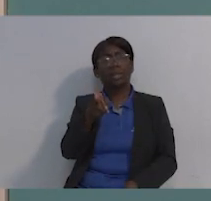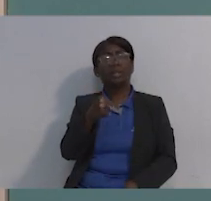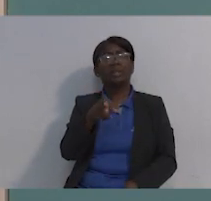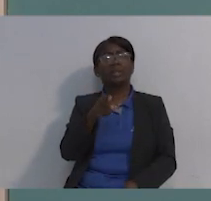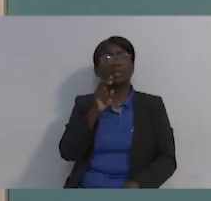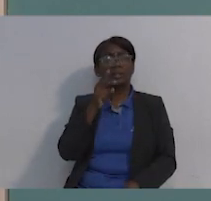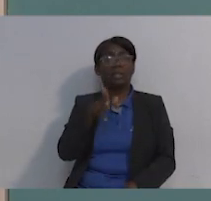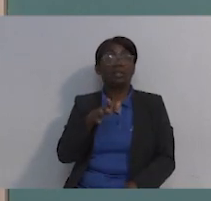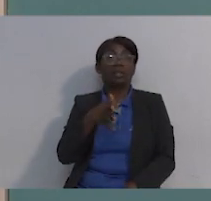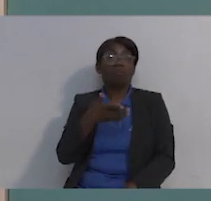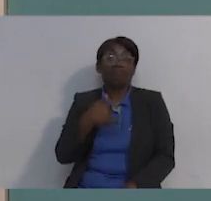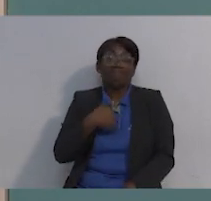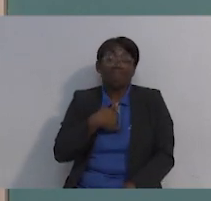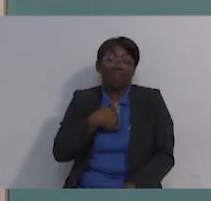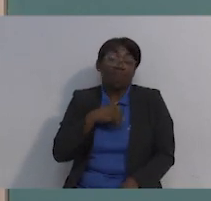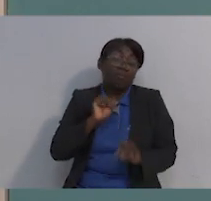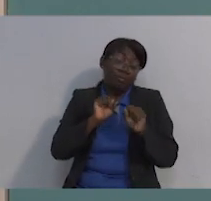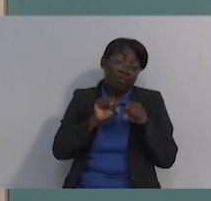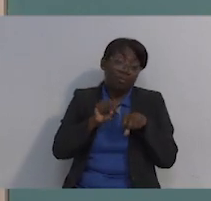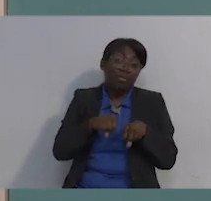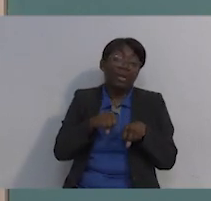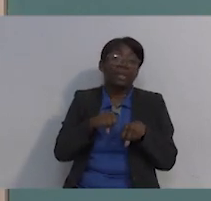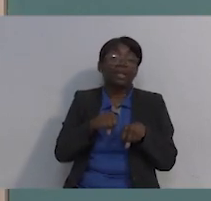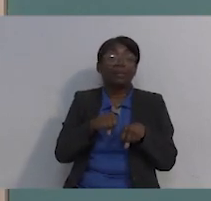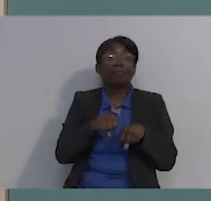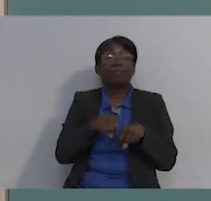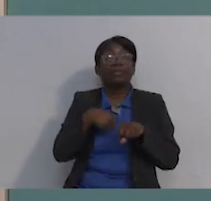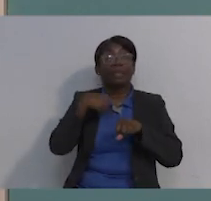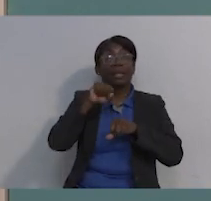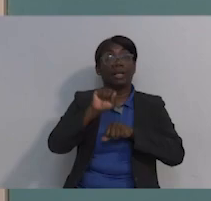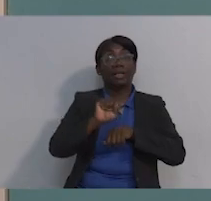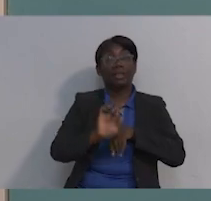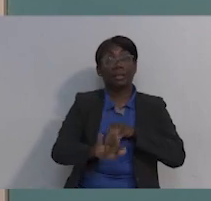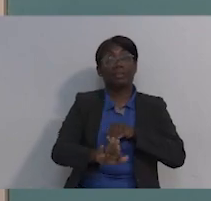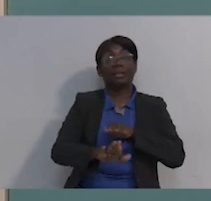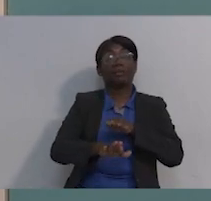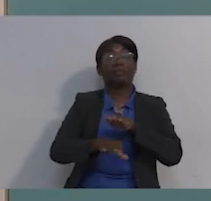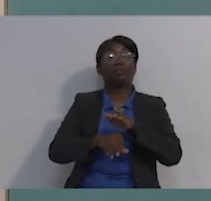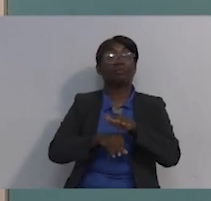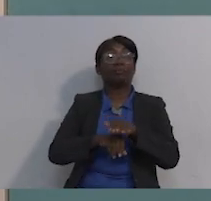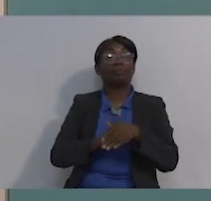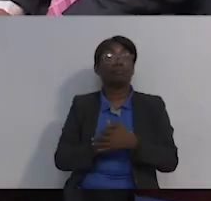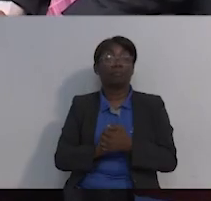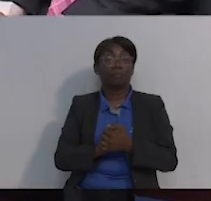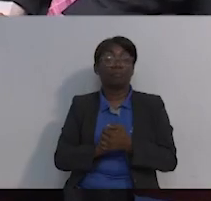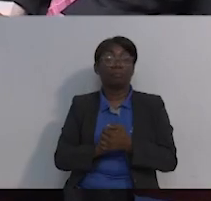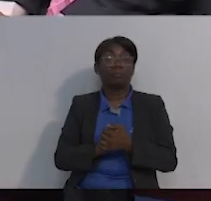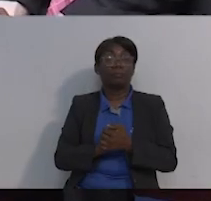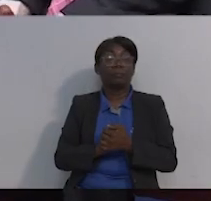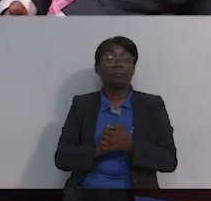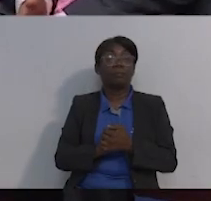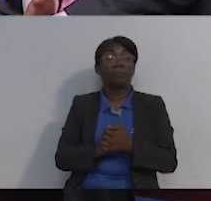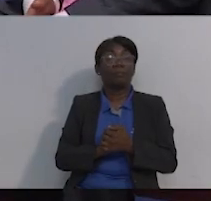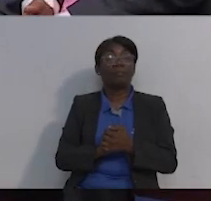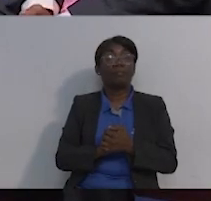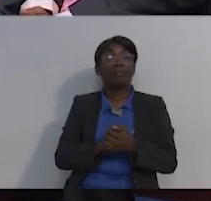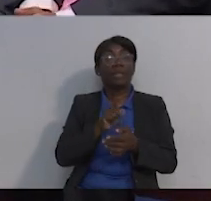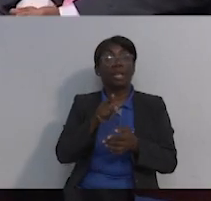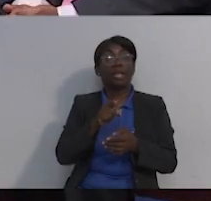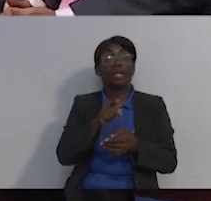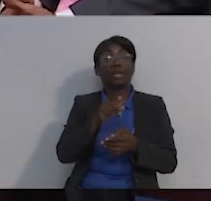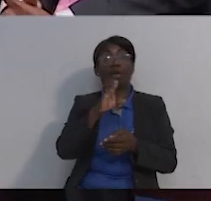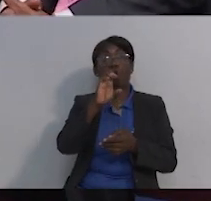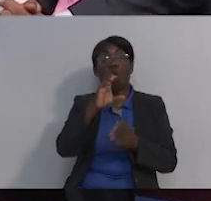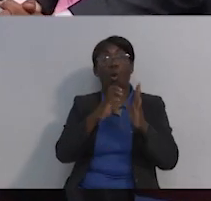identificada y también pueda dar ese paso. ¿Verdad? Sí, por supuesto. En